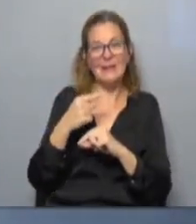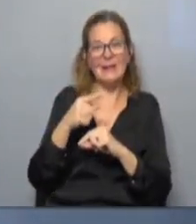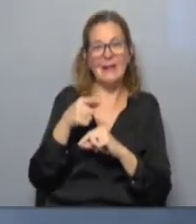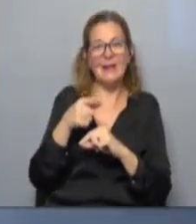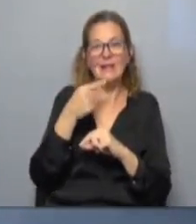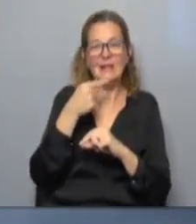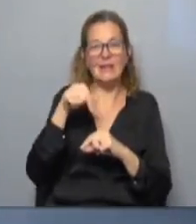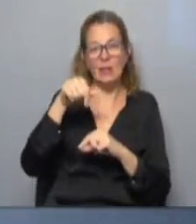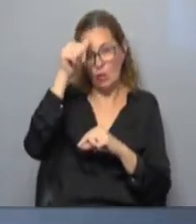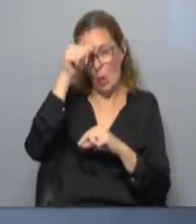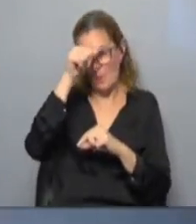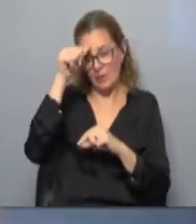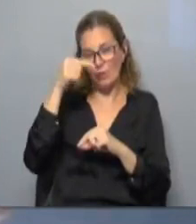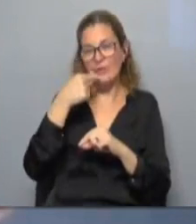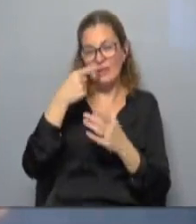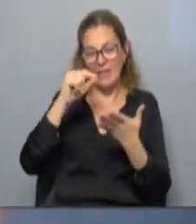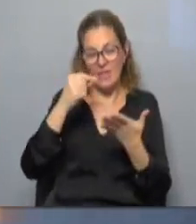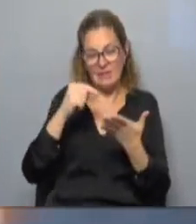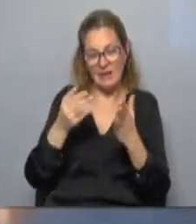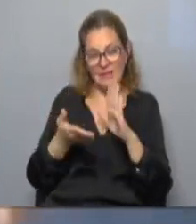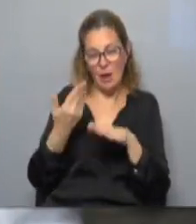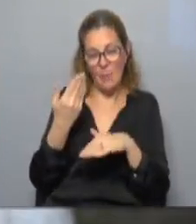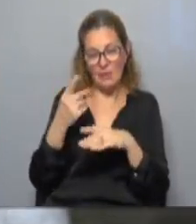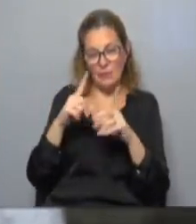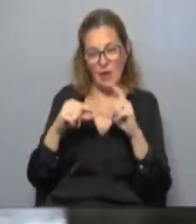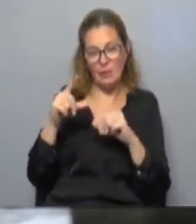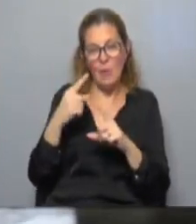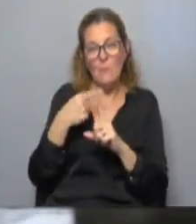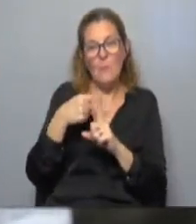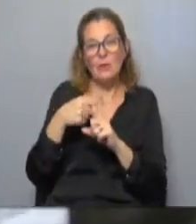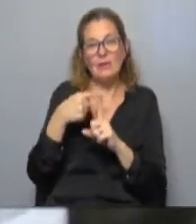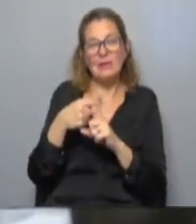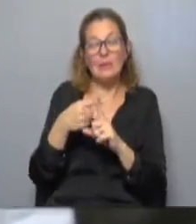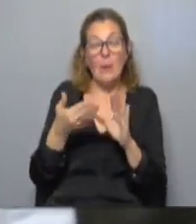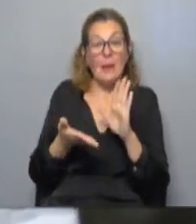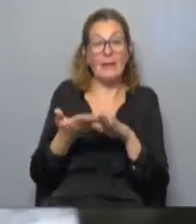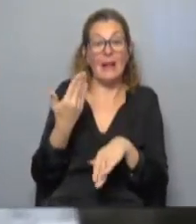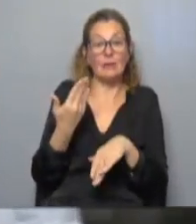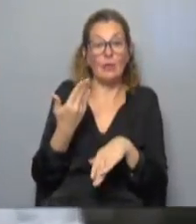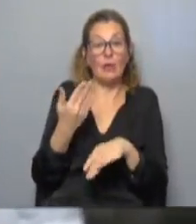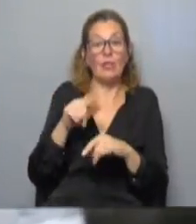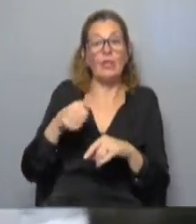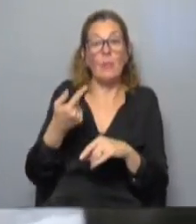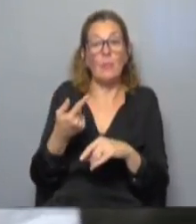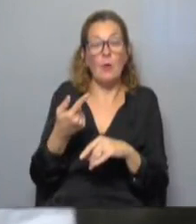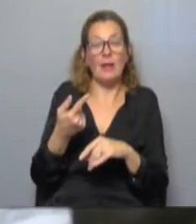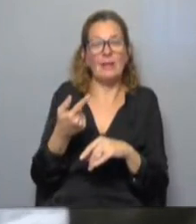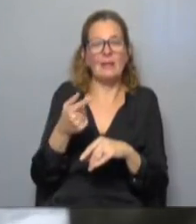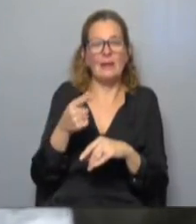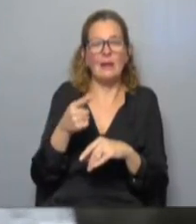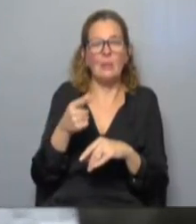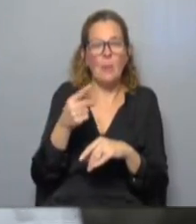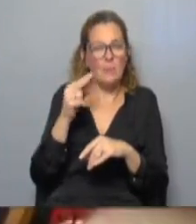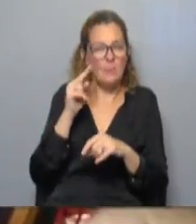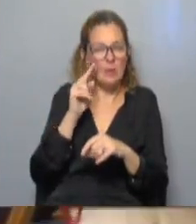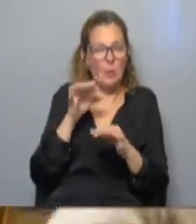divulgada este domingo donde detalla que el aumento en la evaluación positiva de Boric es el más alto registrado después de una cuenta pública en